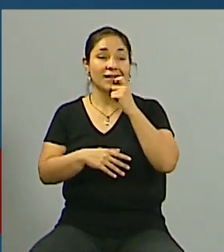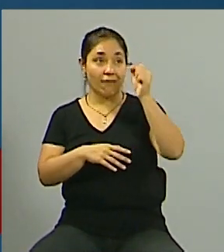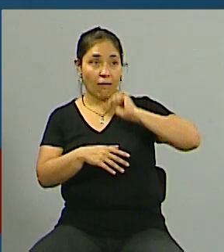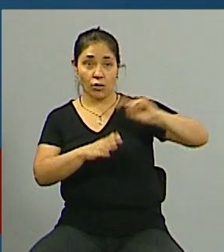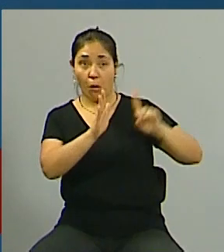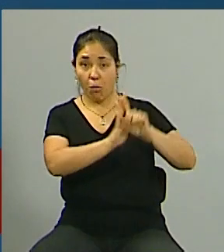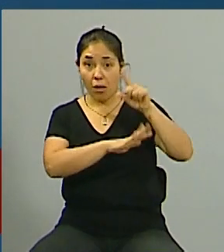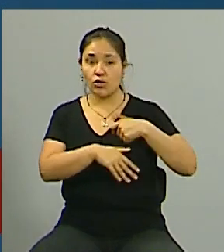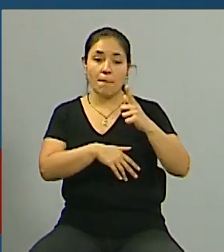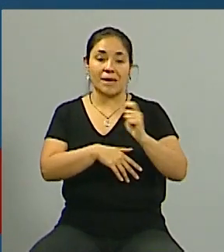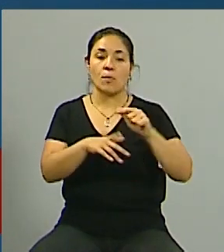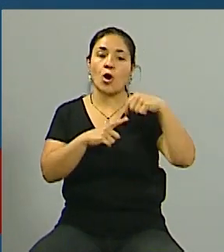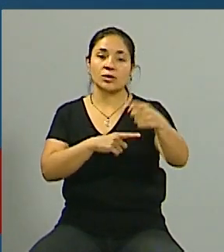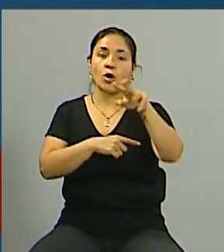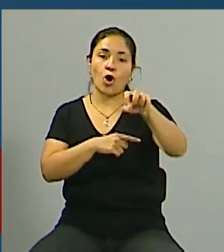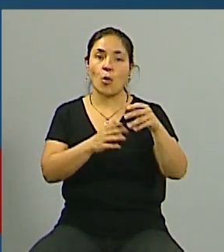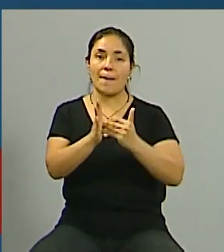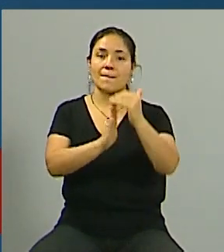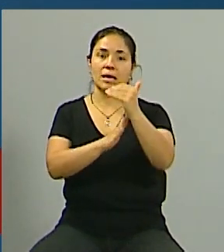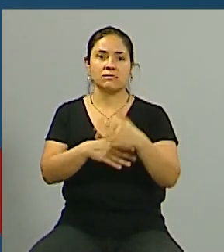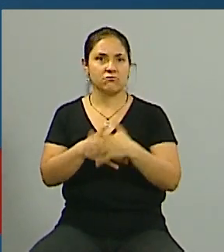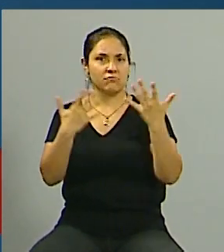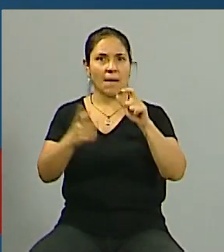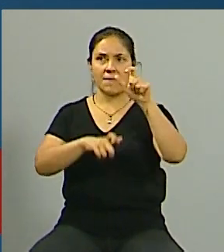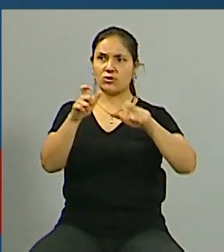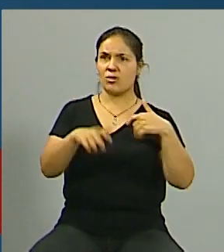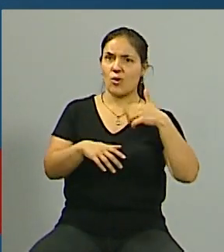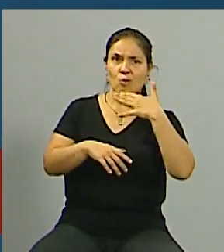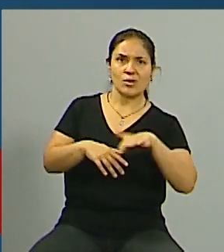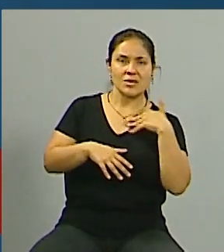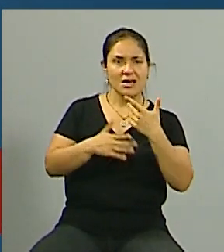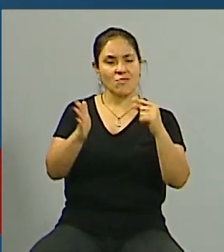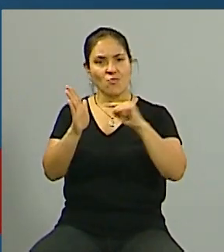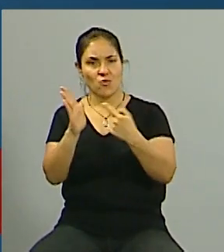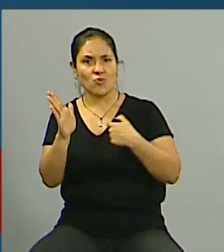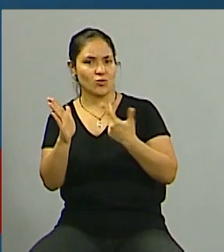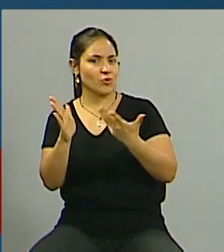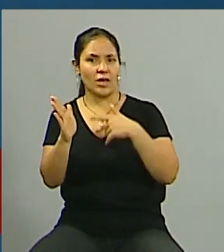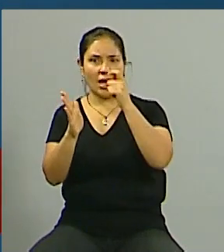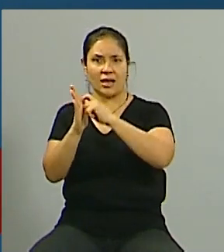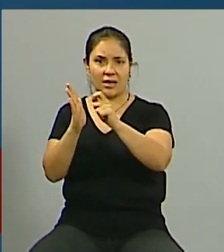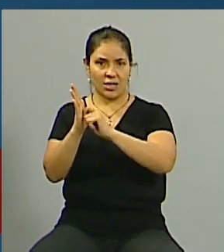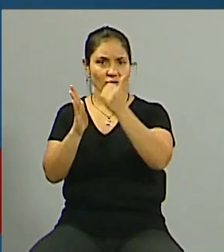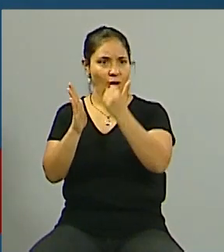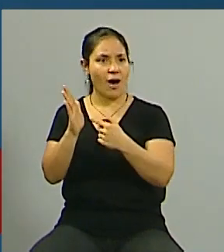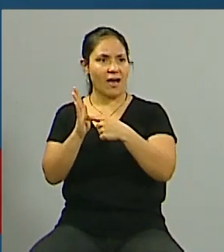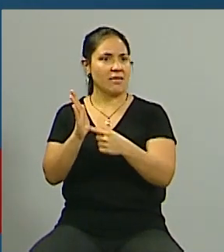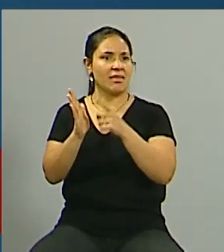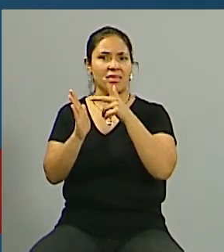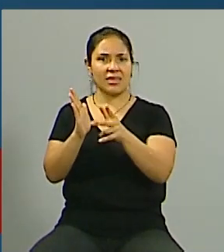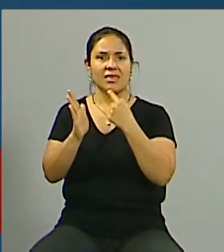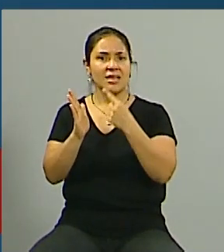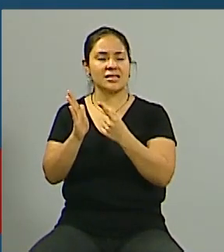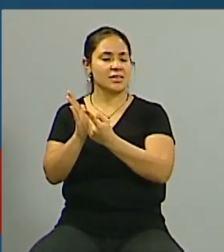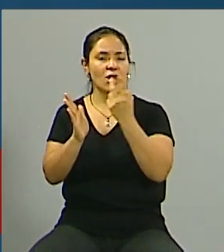entonces como algunos inquilinos no entendían el índice no entendían esa cláusula que sí tenían escrito en sus contratos acá estaban